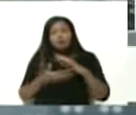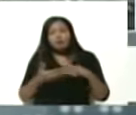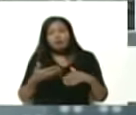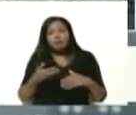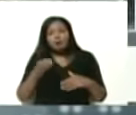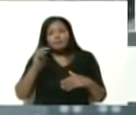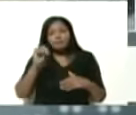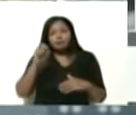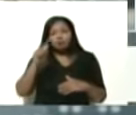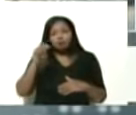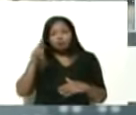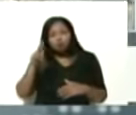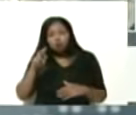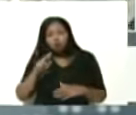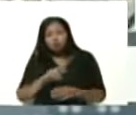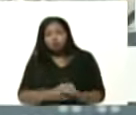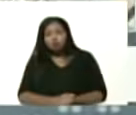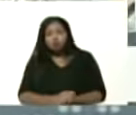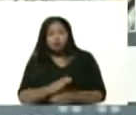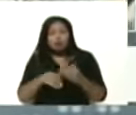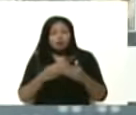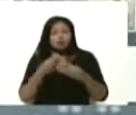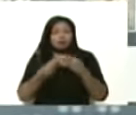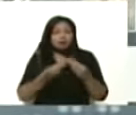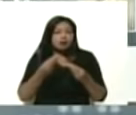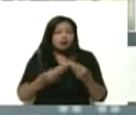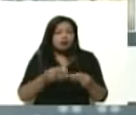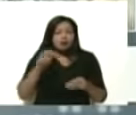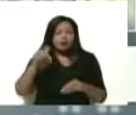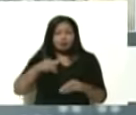traer los motores hasta que hagamos los motores aquí